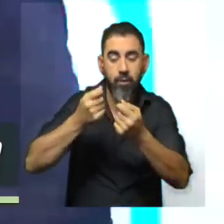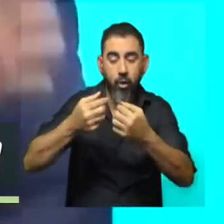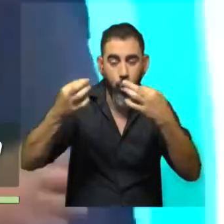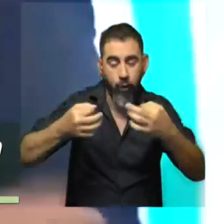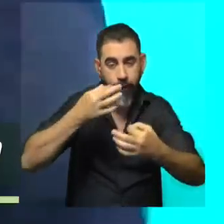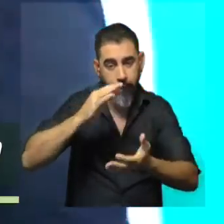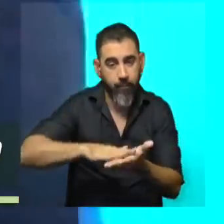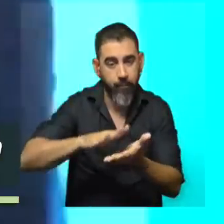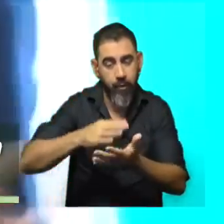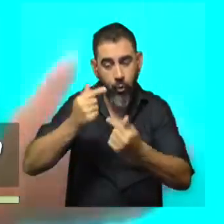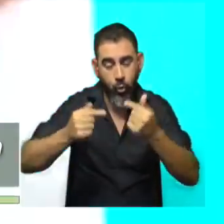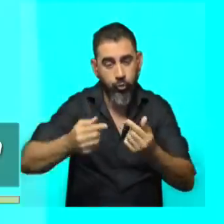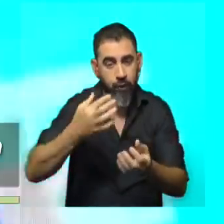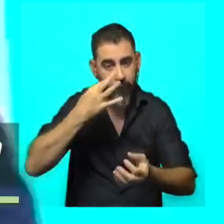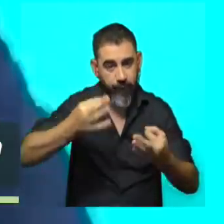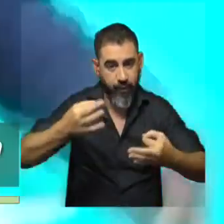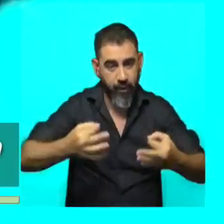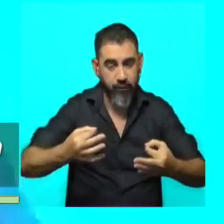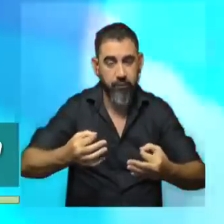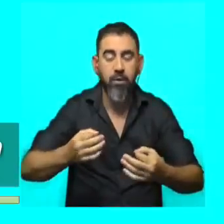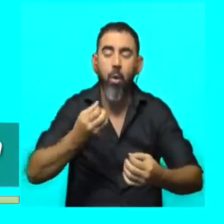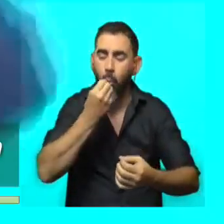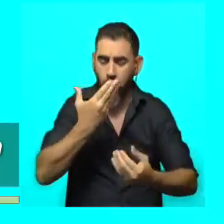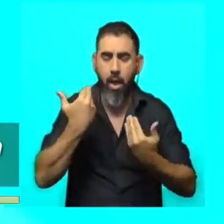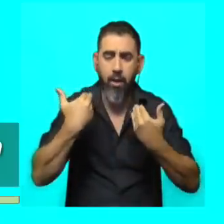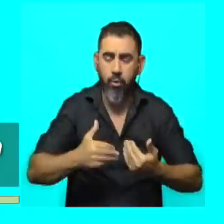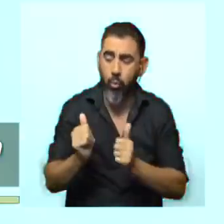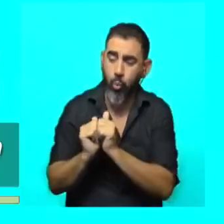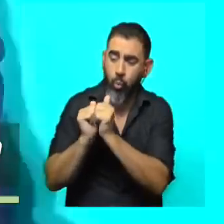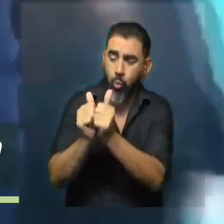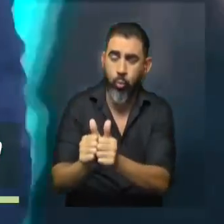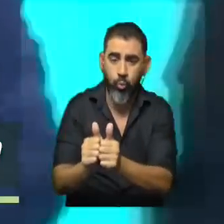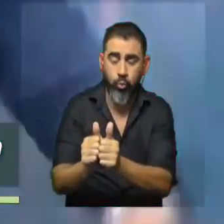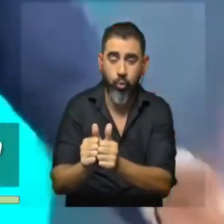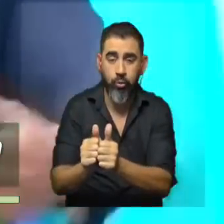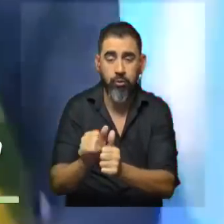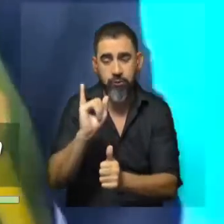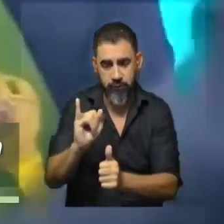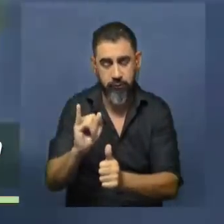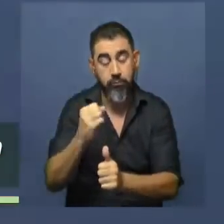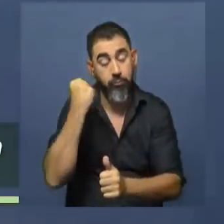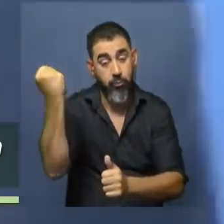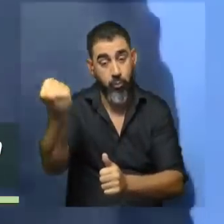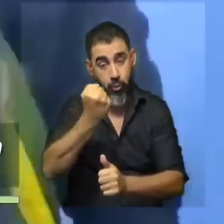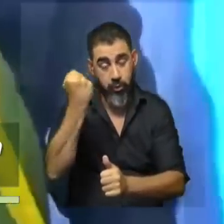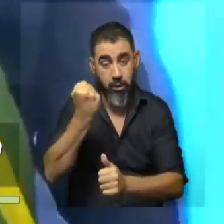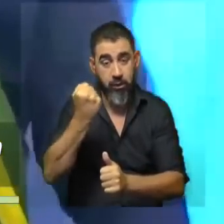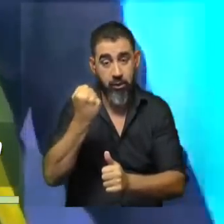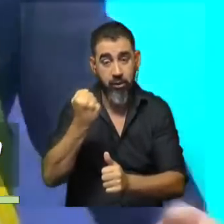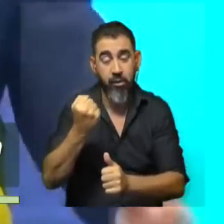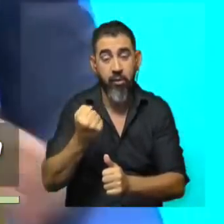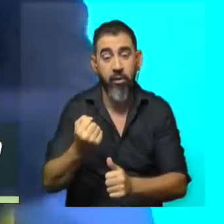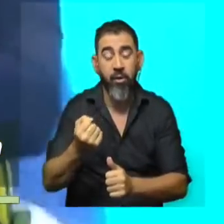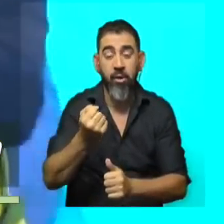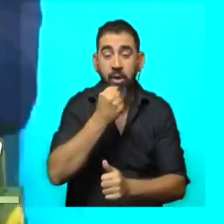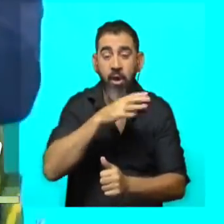estructurales. Entonces, está muy bien el gesto de ir juntos a la asunción de Lula, que es un hecho mayor en la historia del mundo y